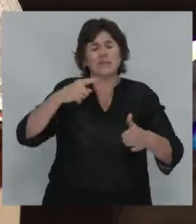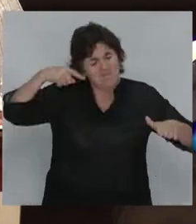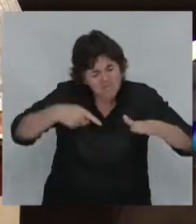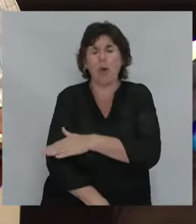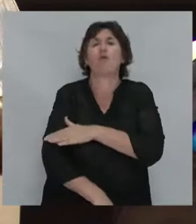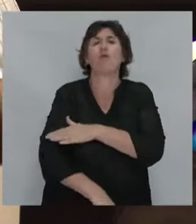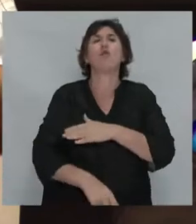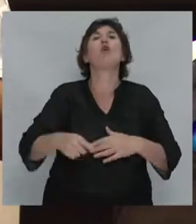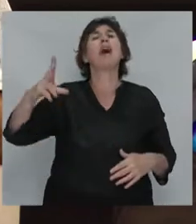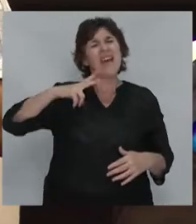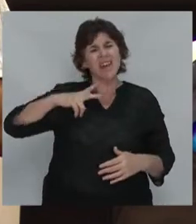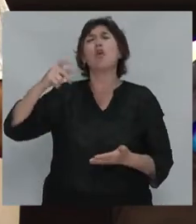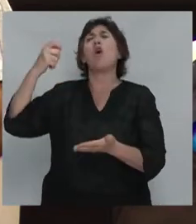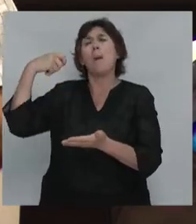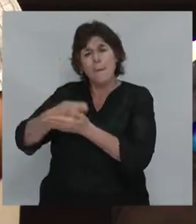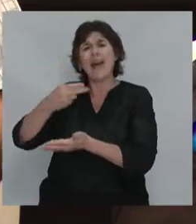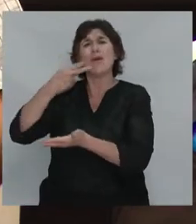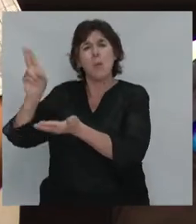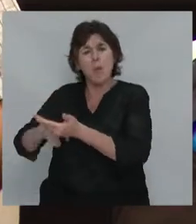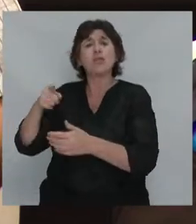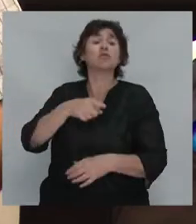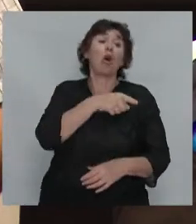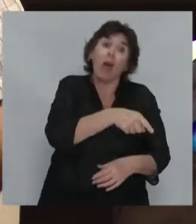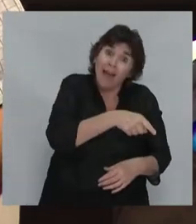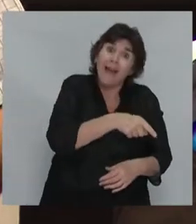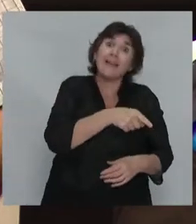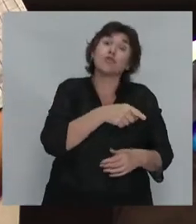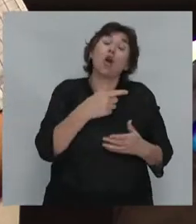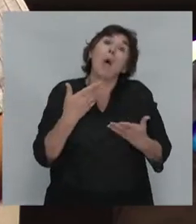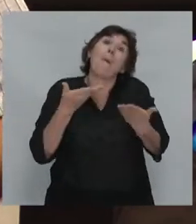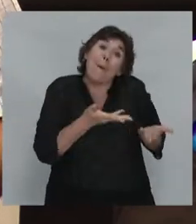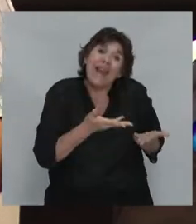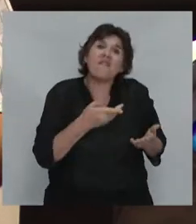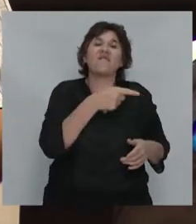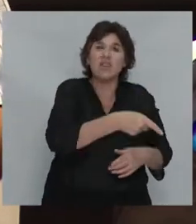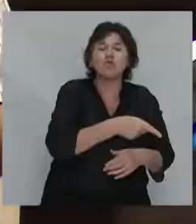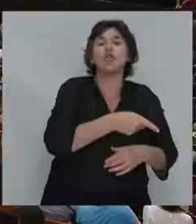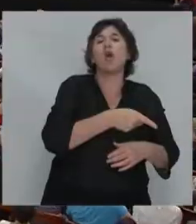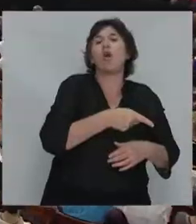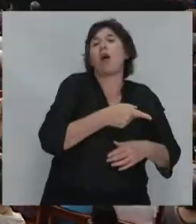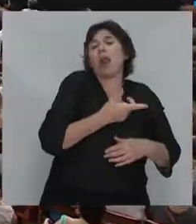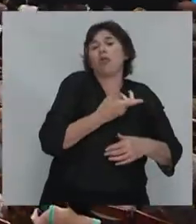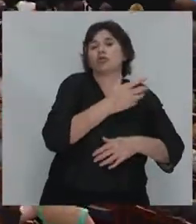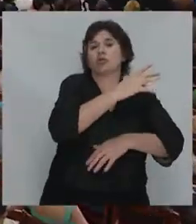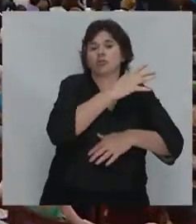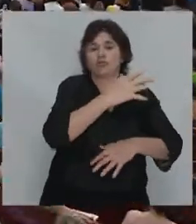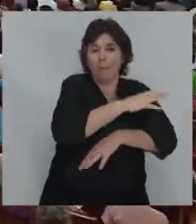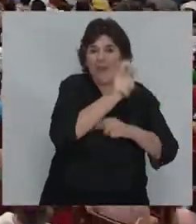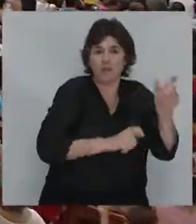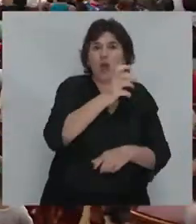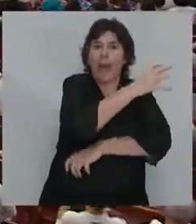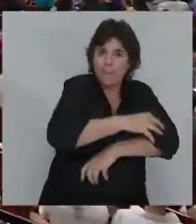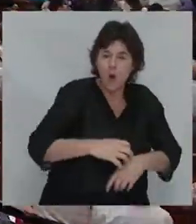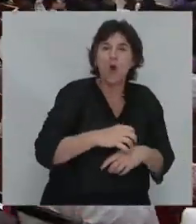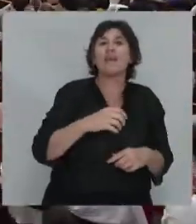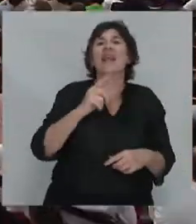ricos paguen impuestos y los pobres se beneficien de esa sustentabilidad que el Estado se tiene que hacer cargo de los bienes públicos. Y